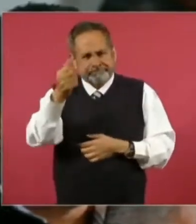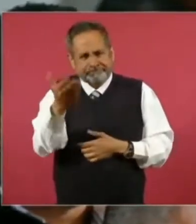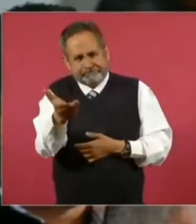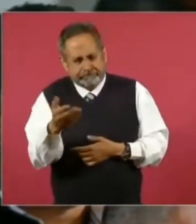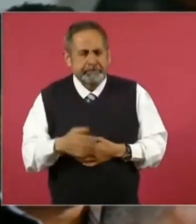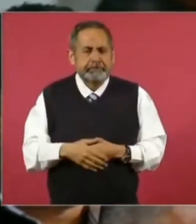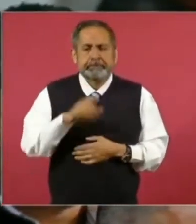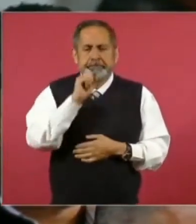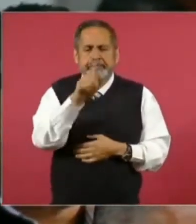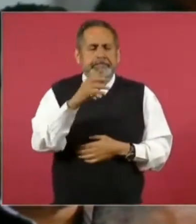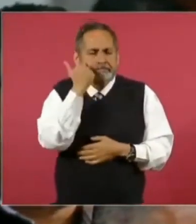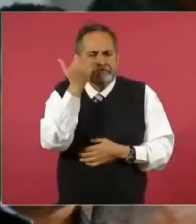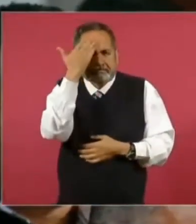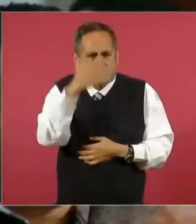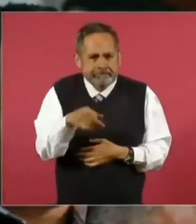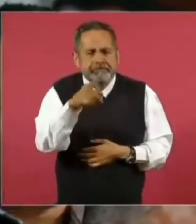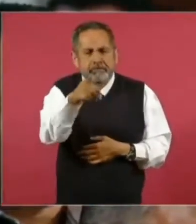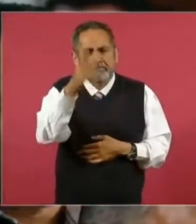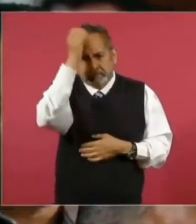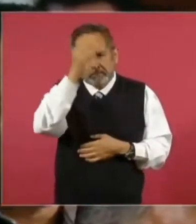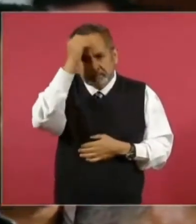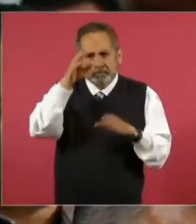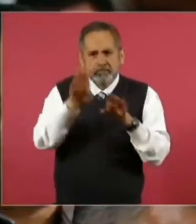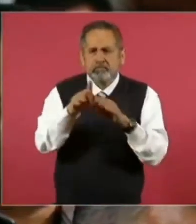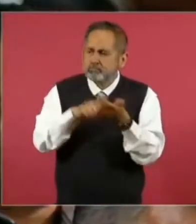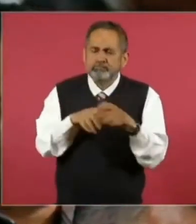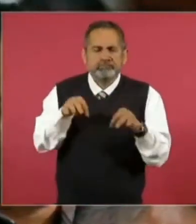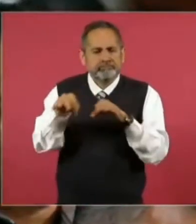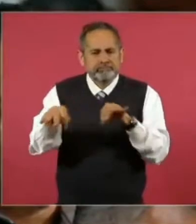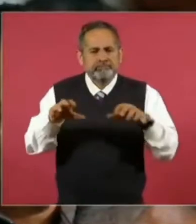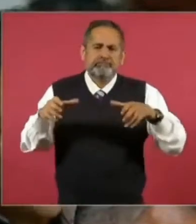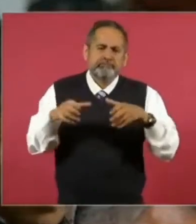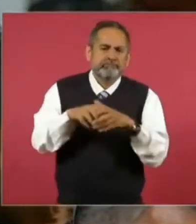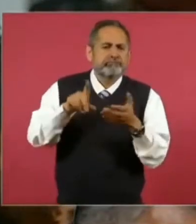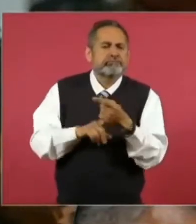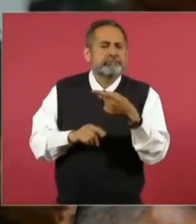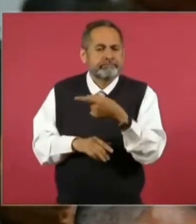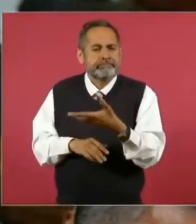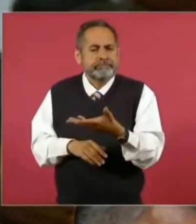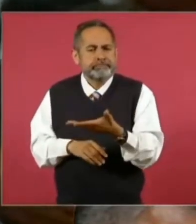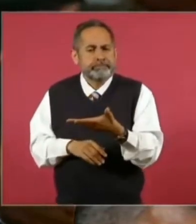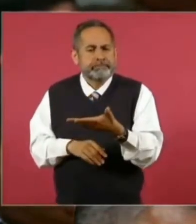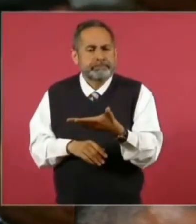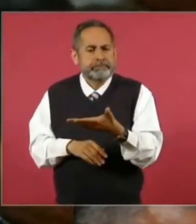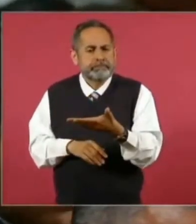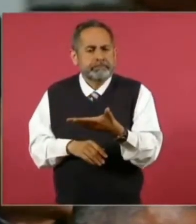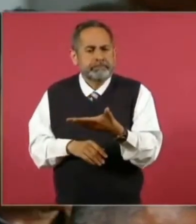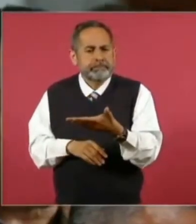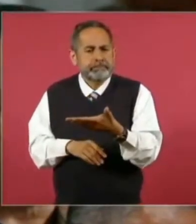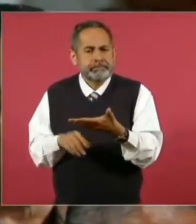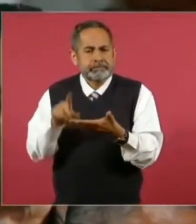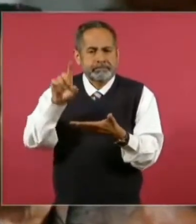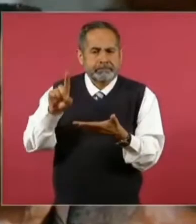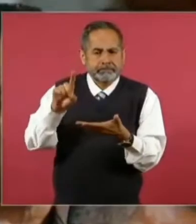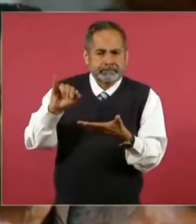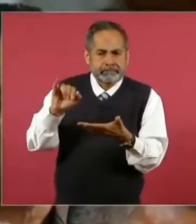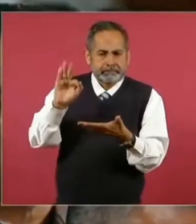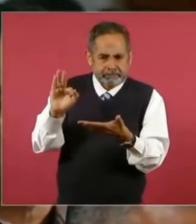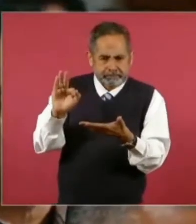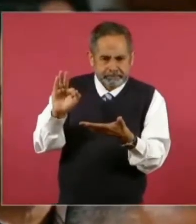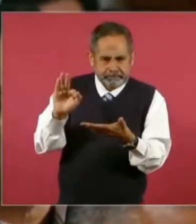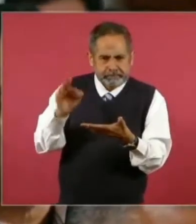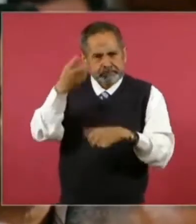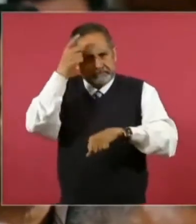me gustaría conocer cuál es su opinión acerca del trabajo que ha realizado el DIF, la